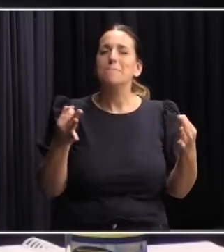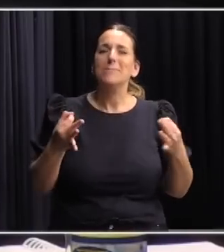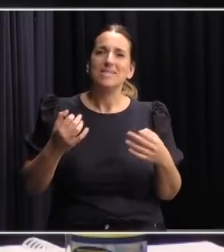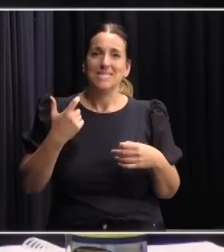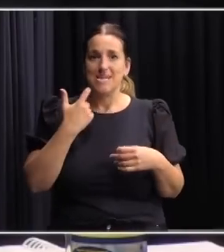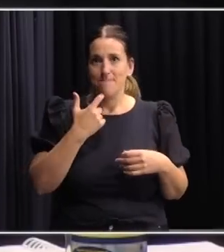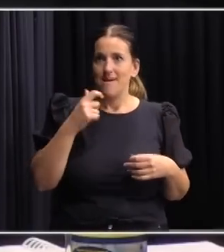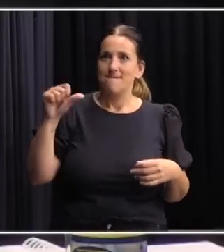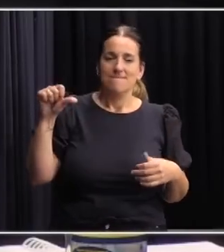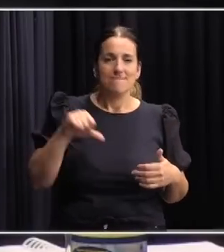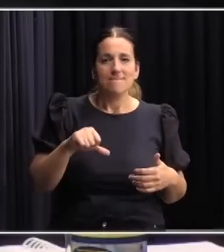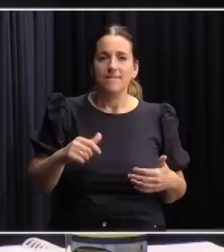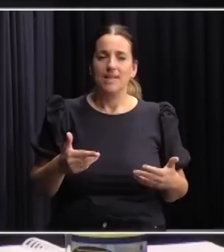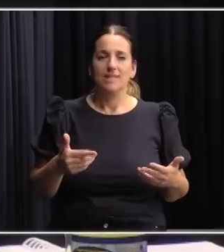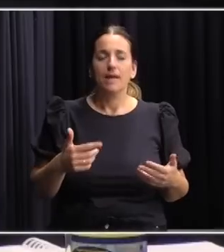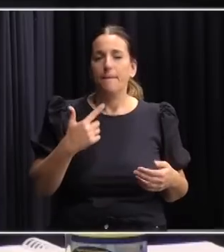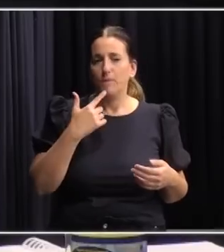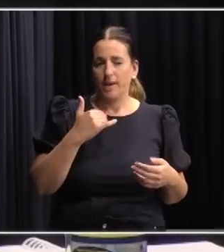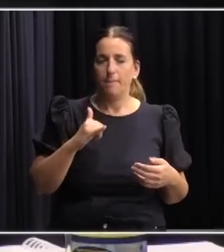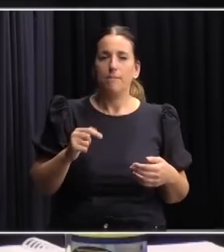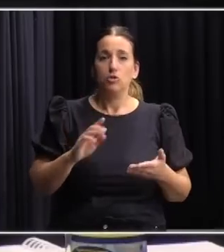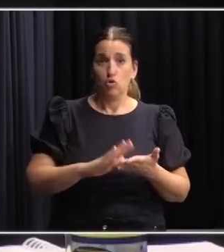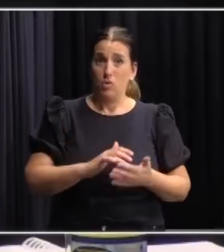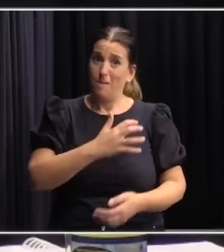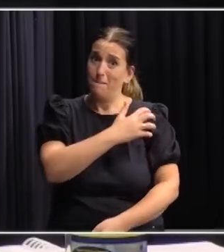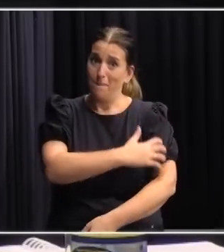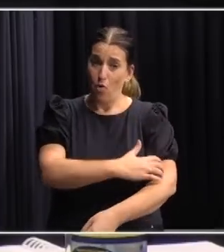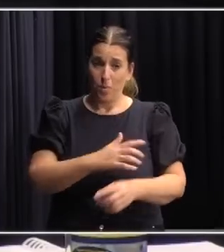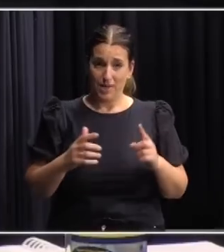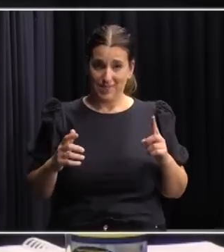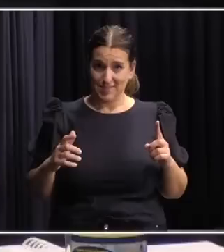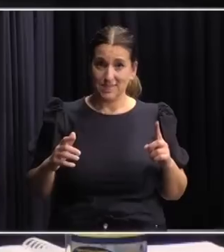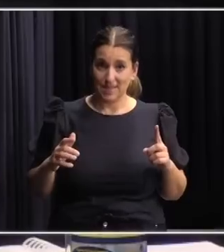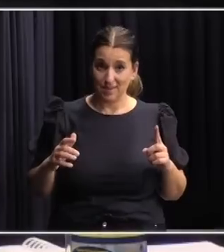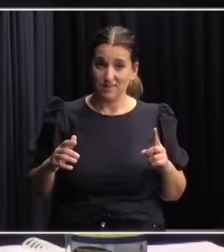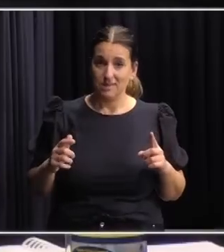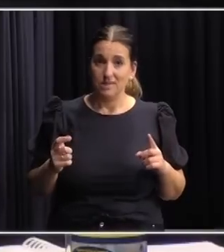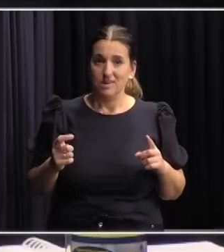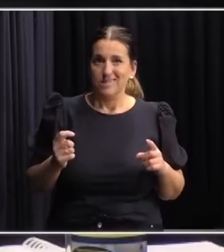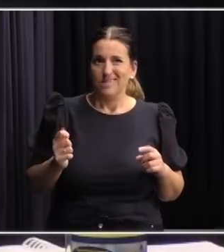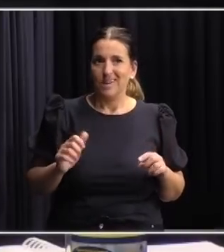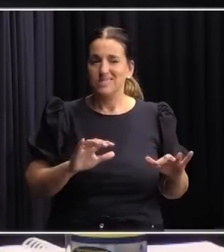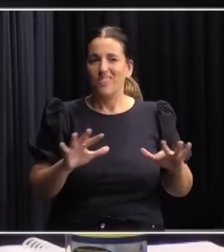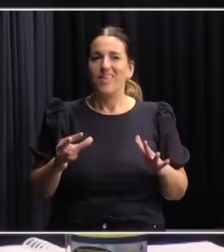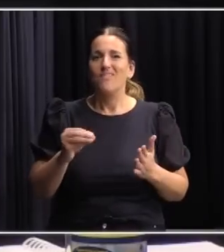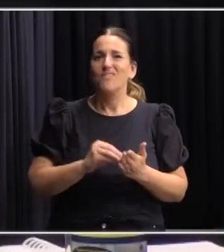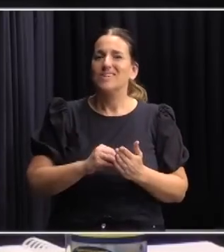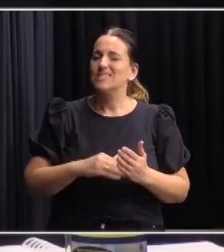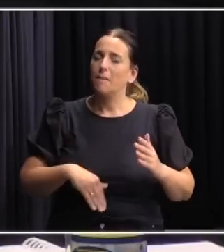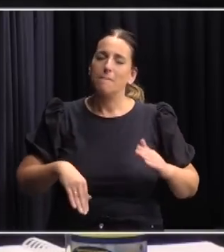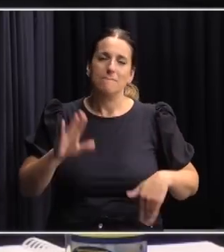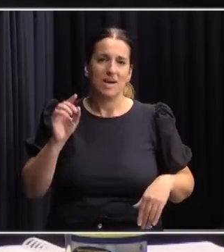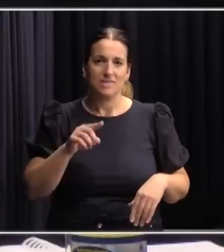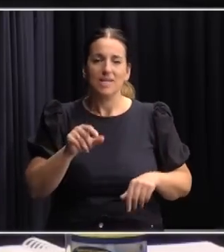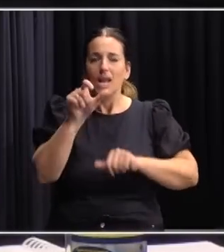déficit donde por ejemplo la incidencia de pobreza es prácticamente 10 veces mayor que